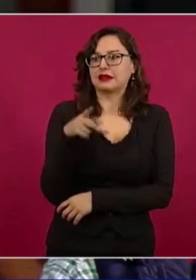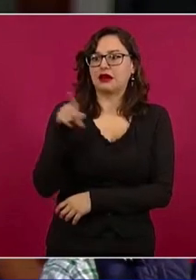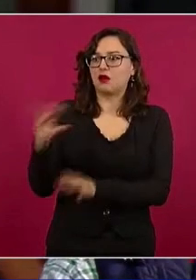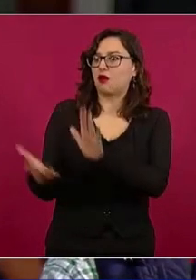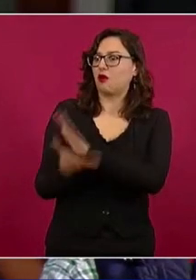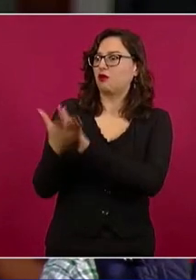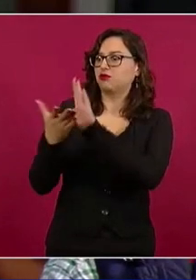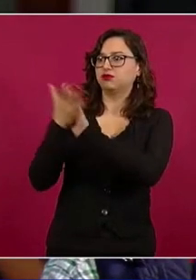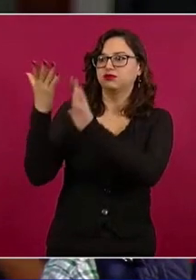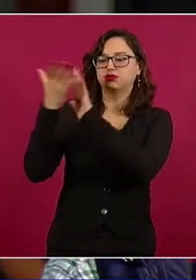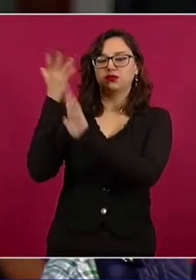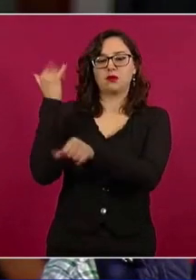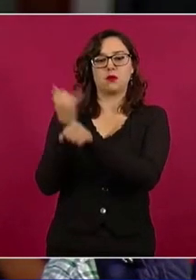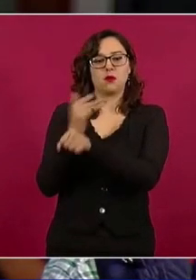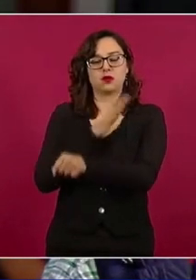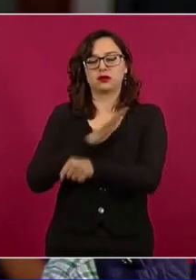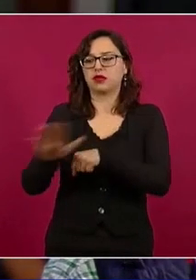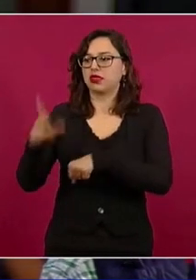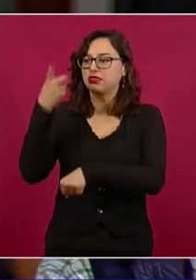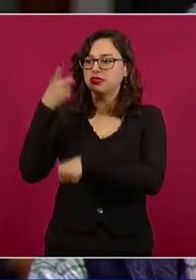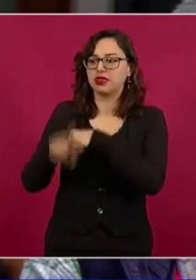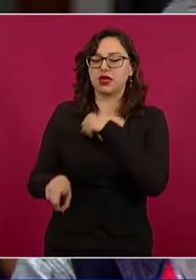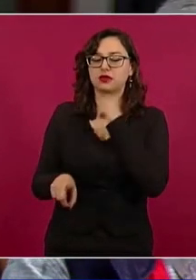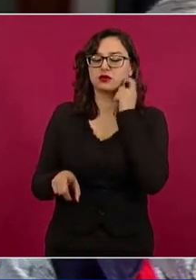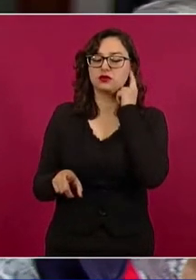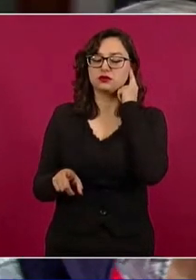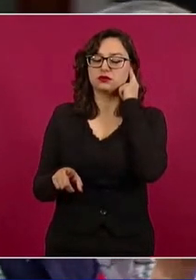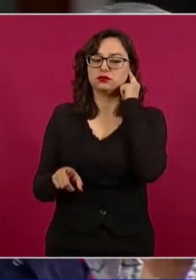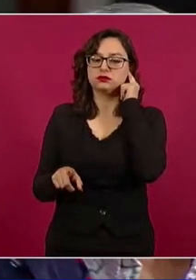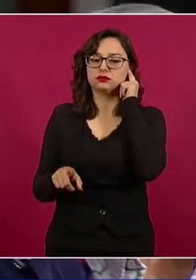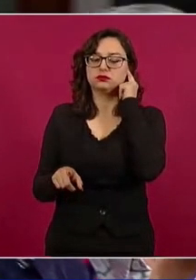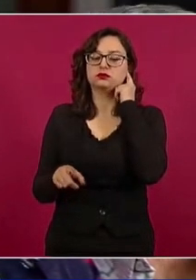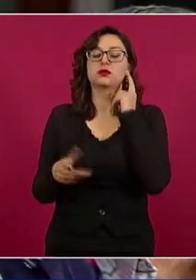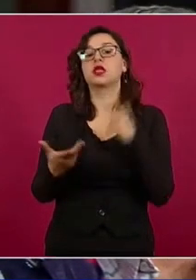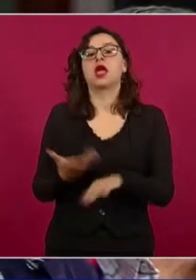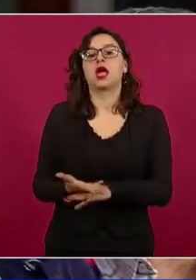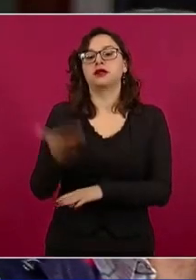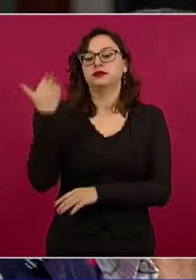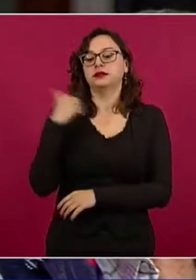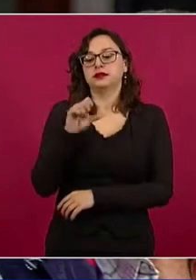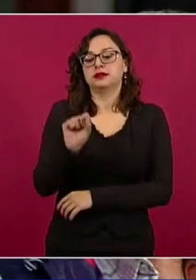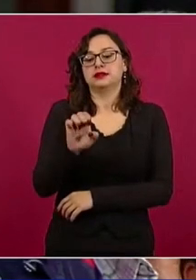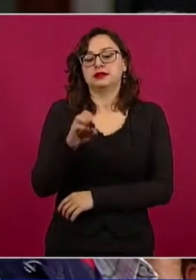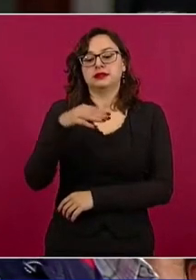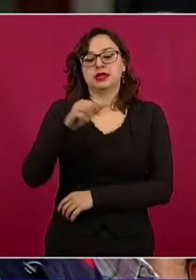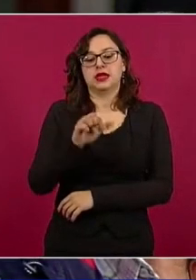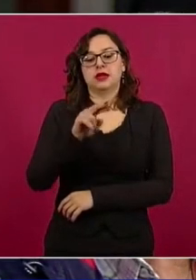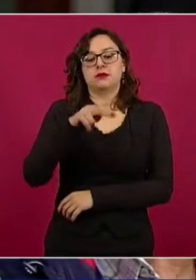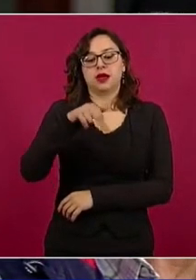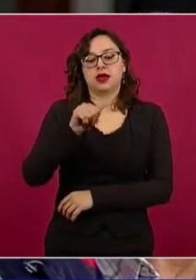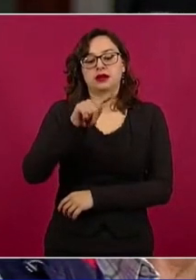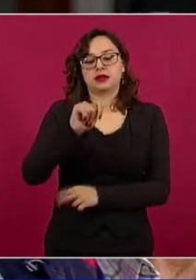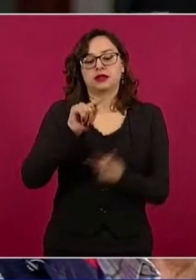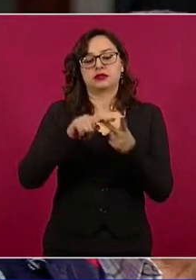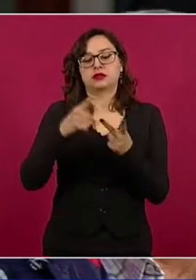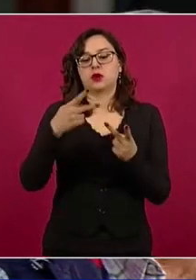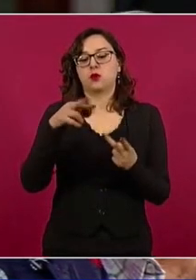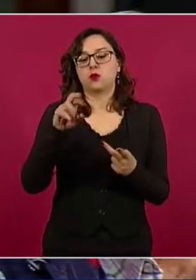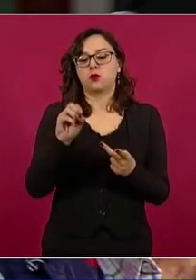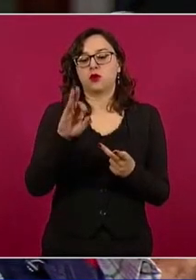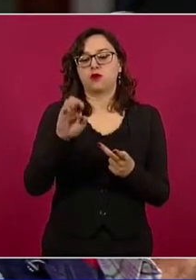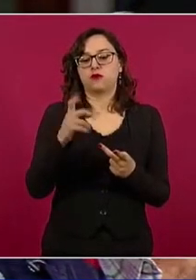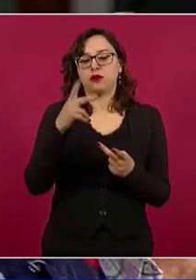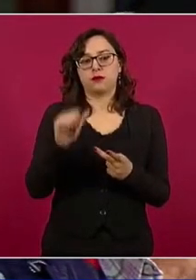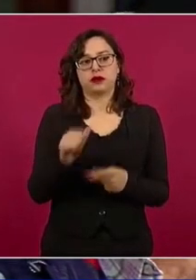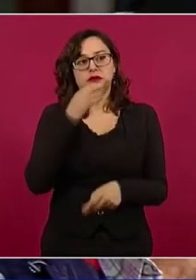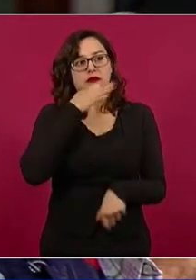También comentan que ellos tuvieron una negativa de Semarnat y de Profepa, justamente por este